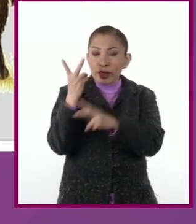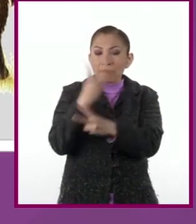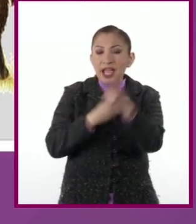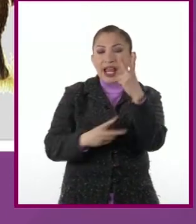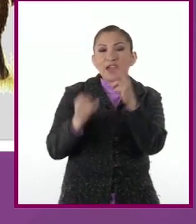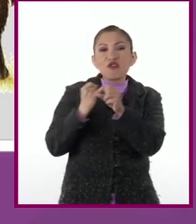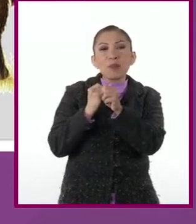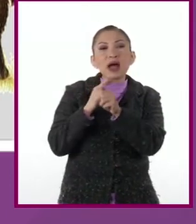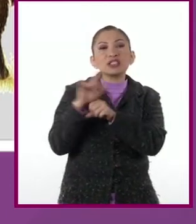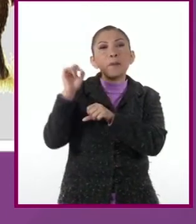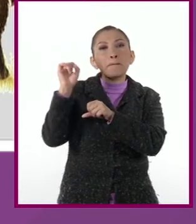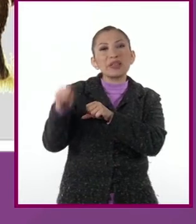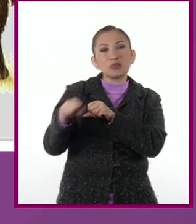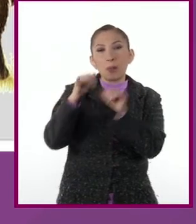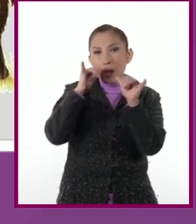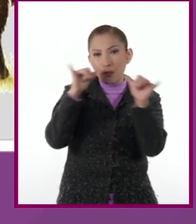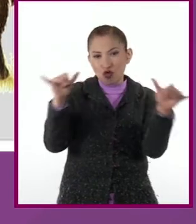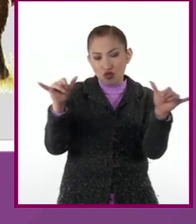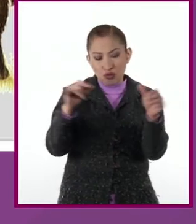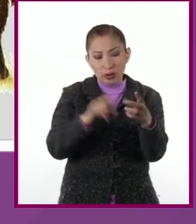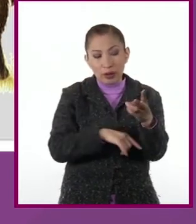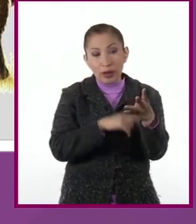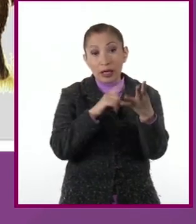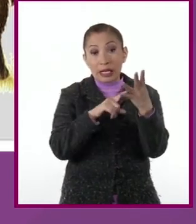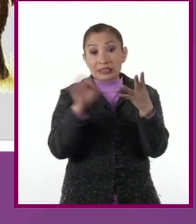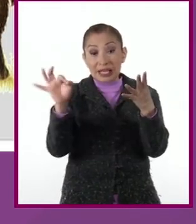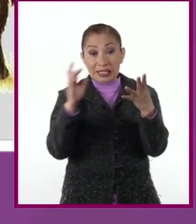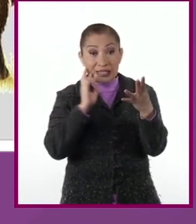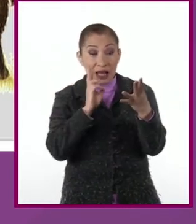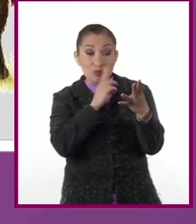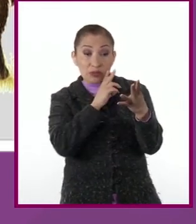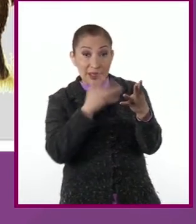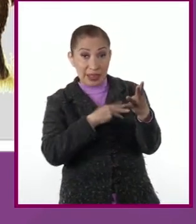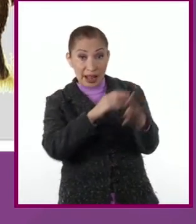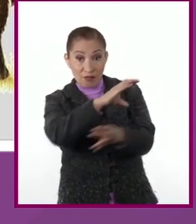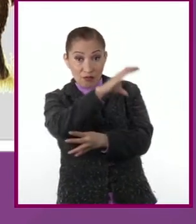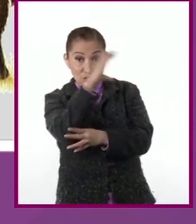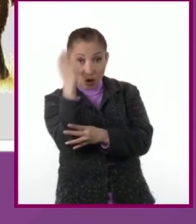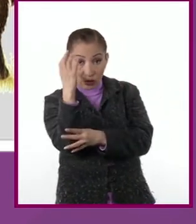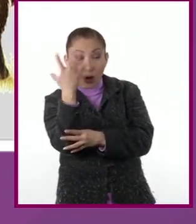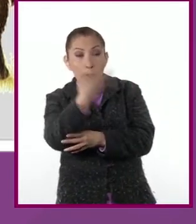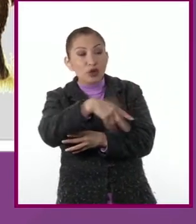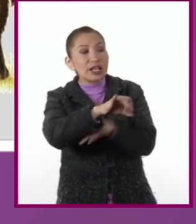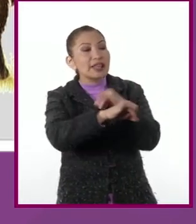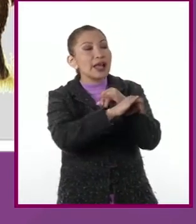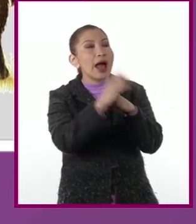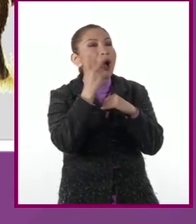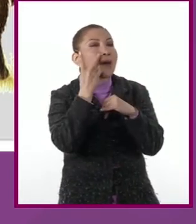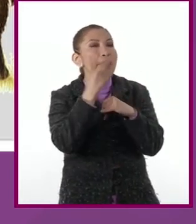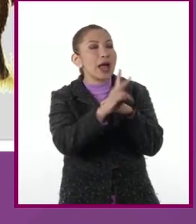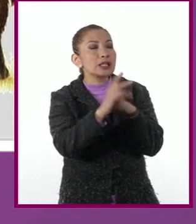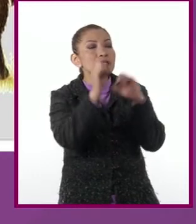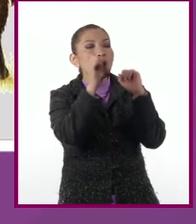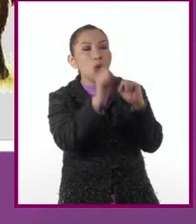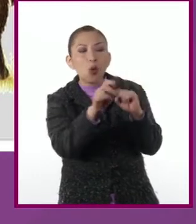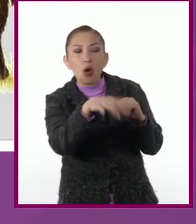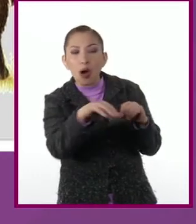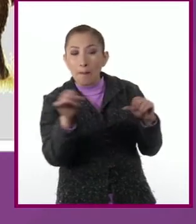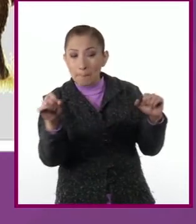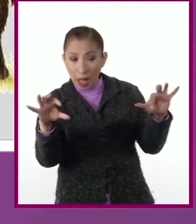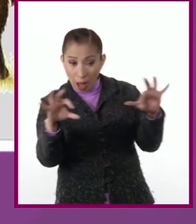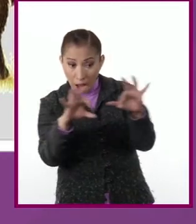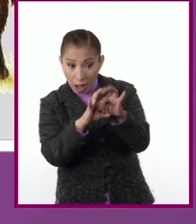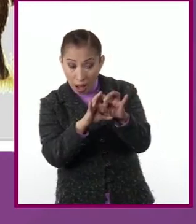primaria. Finalmente, si la nota contiene fotografías, búsquenlas en internet. Seguramente, otros